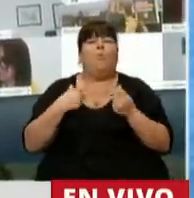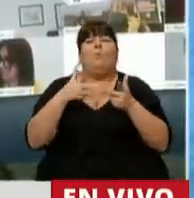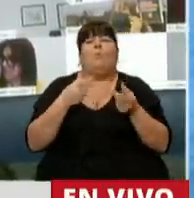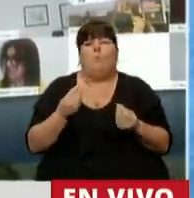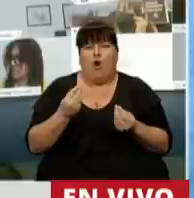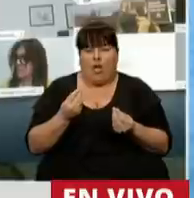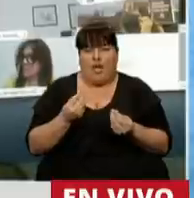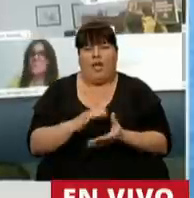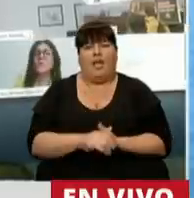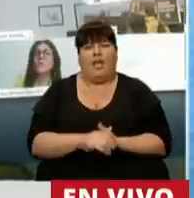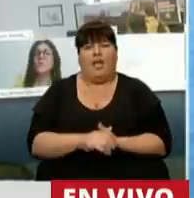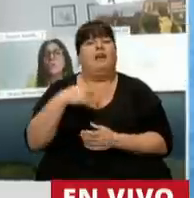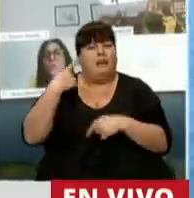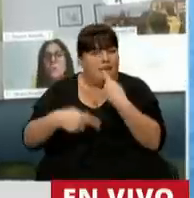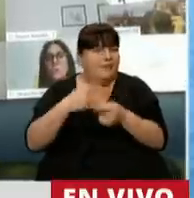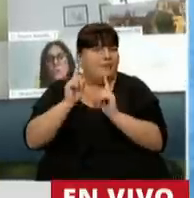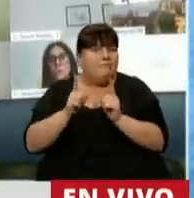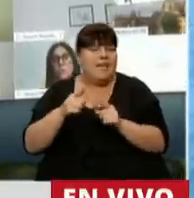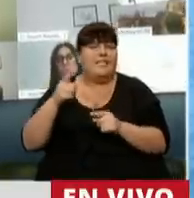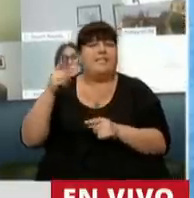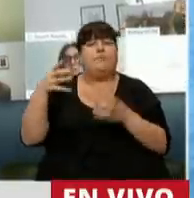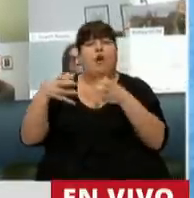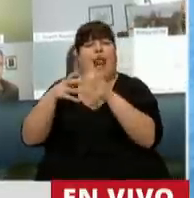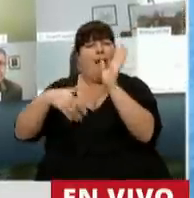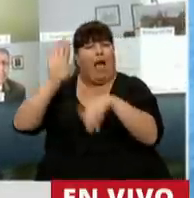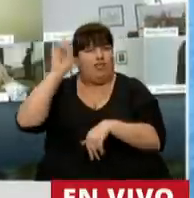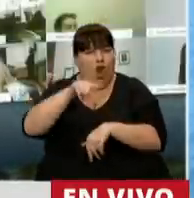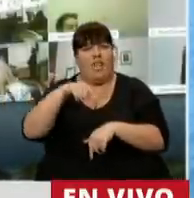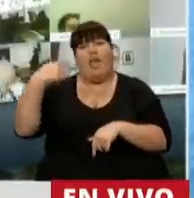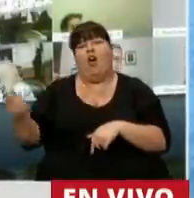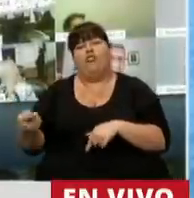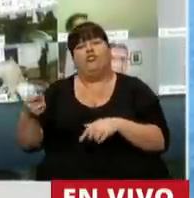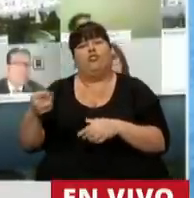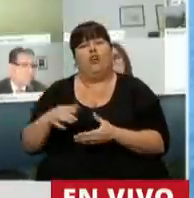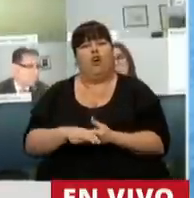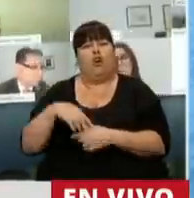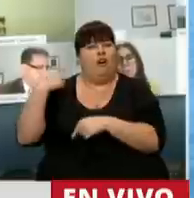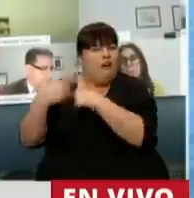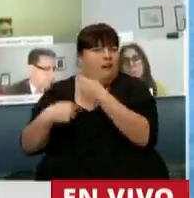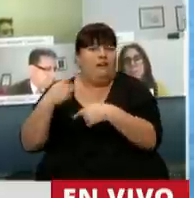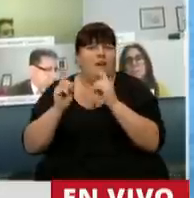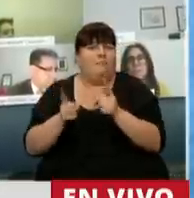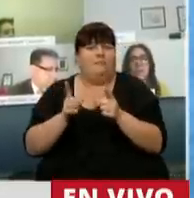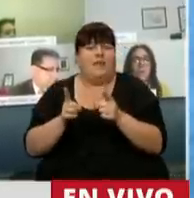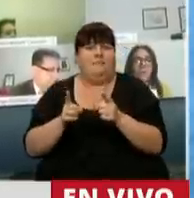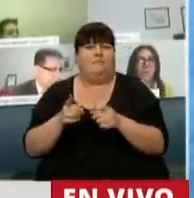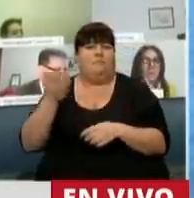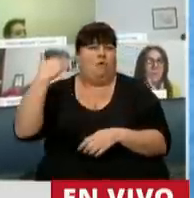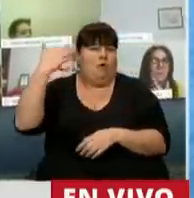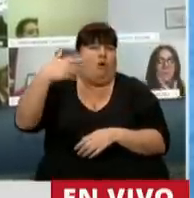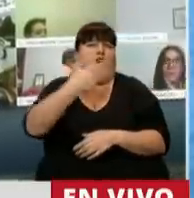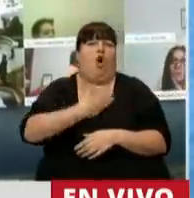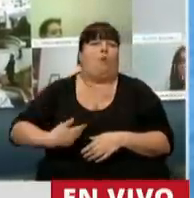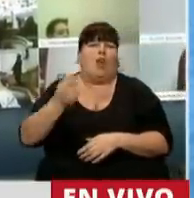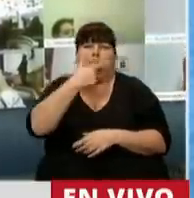digo esto? Bueno, porque hay una continuidad entre la posición del bloque mayoritario y lo que viene sucediendo o tuvo sucediendo